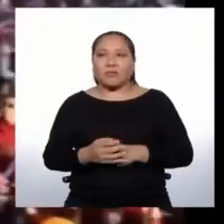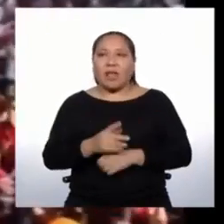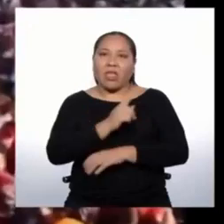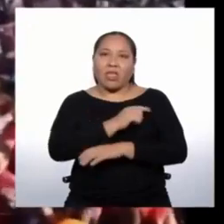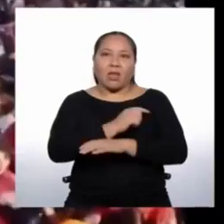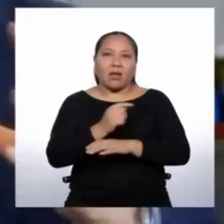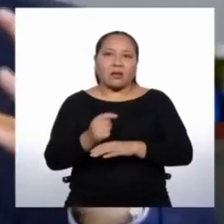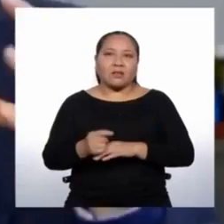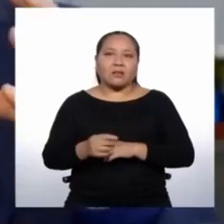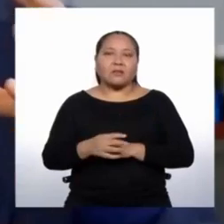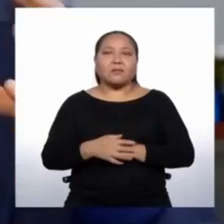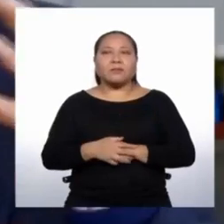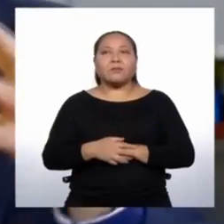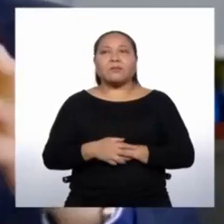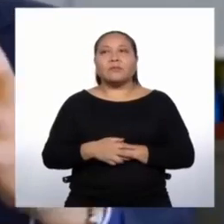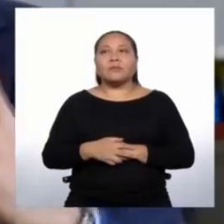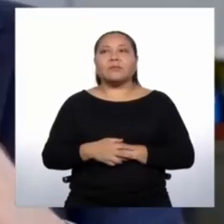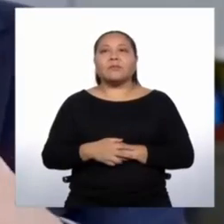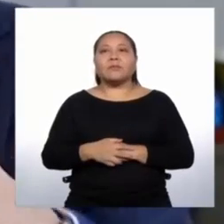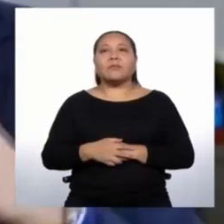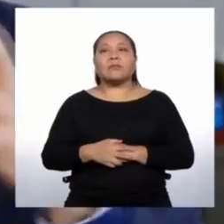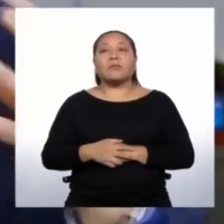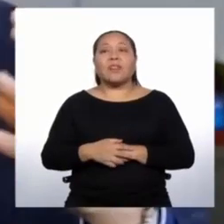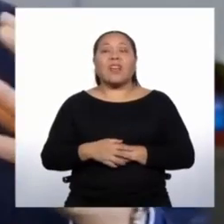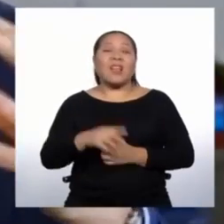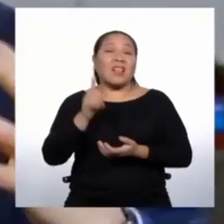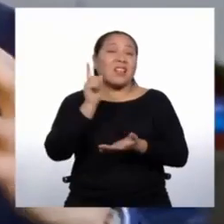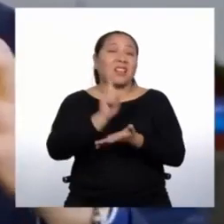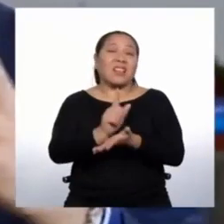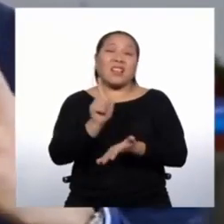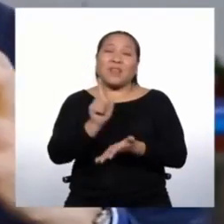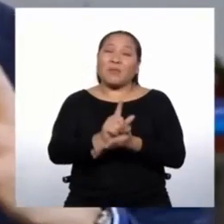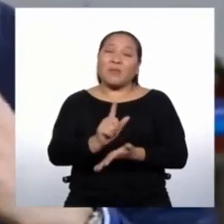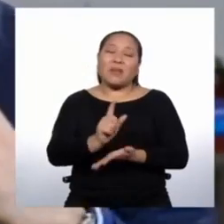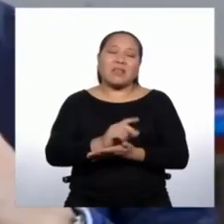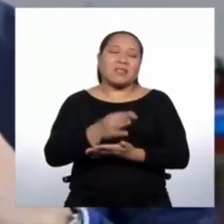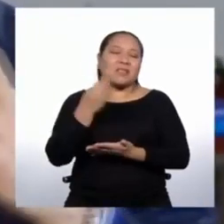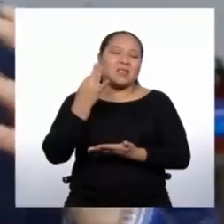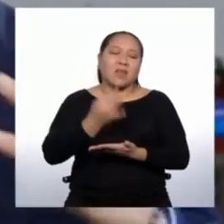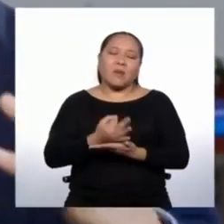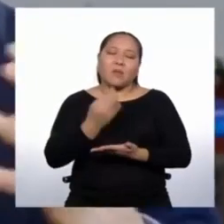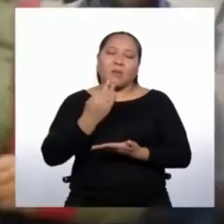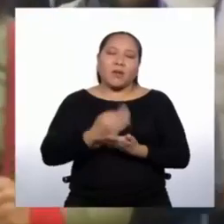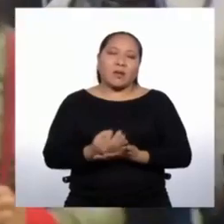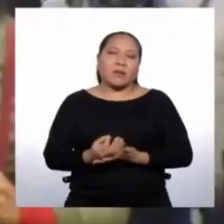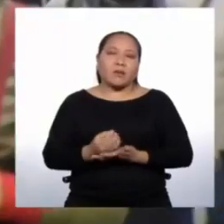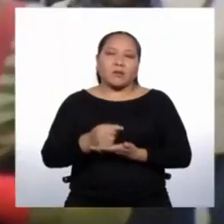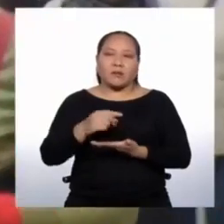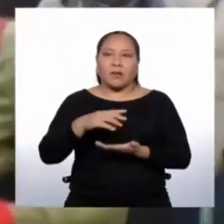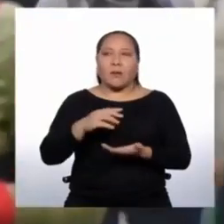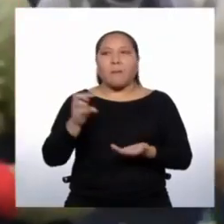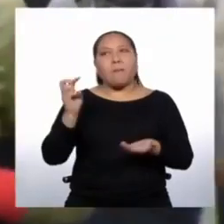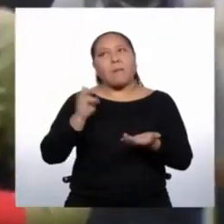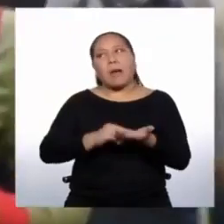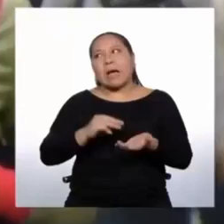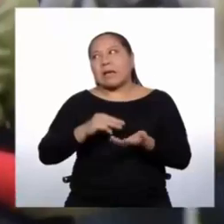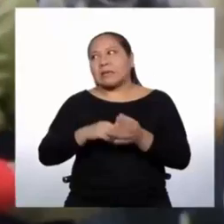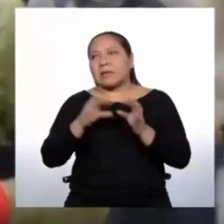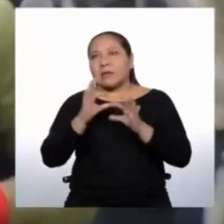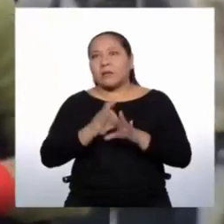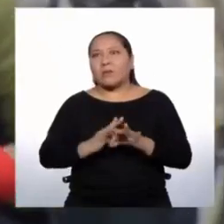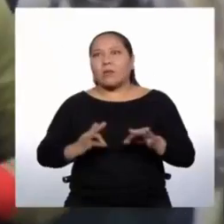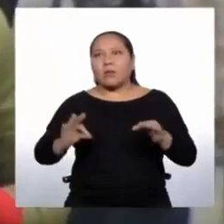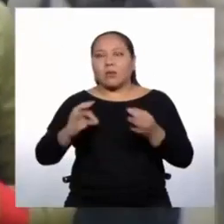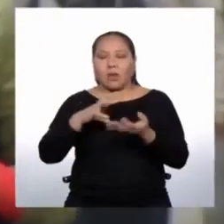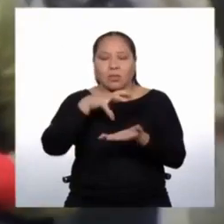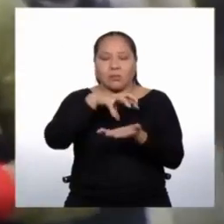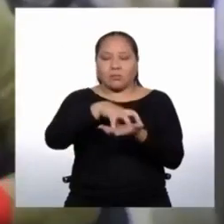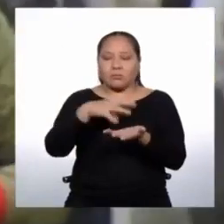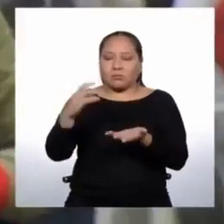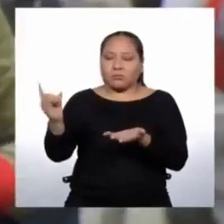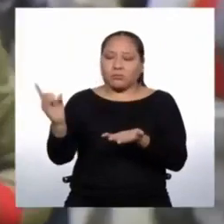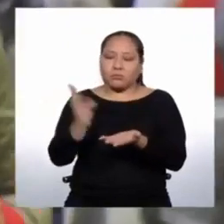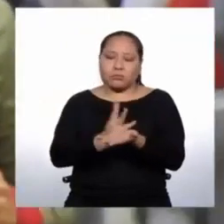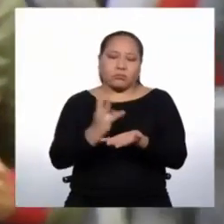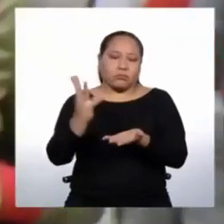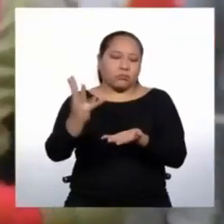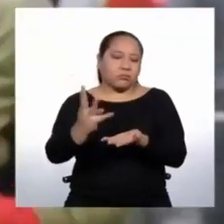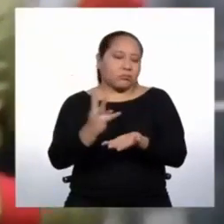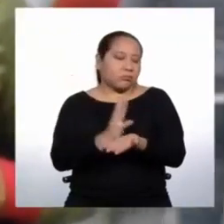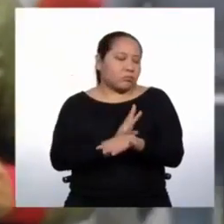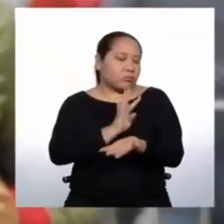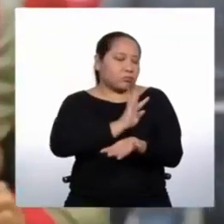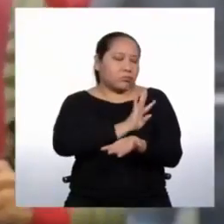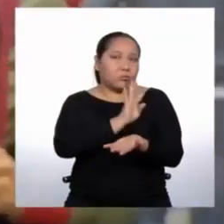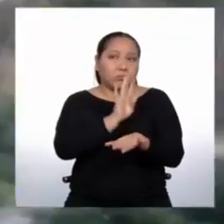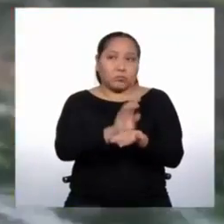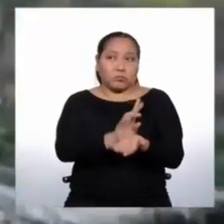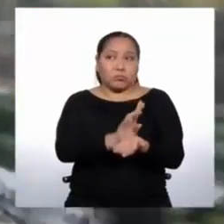En términos absolutos, Lima siempre ha seguido siendo, digamos, la principal fuente, pero además hay